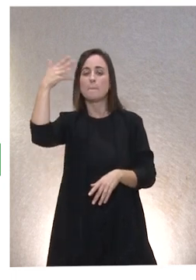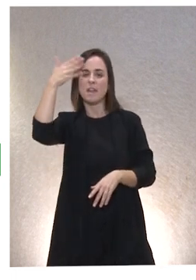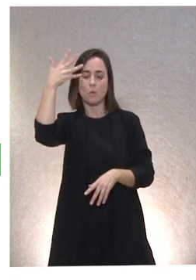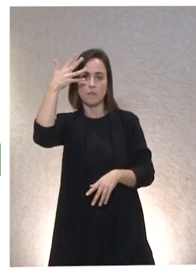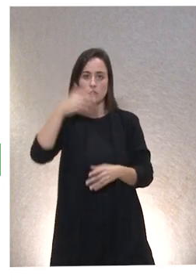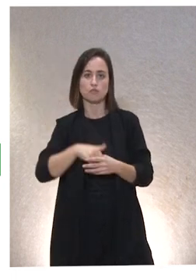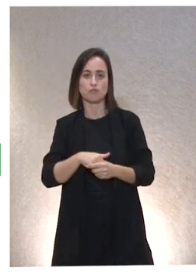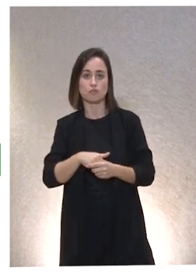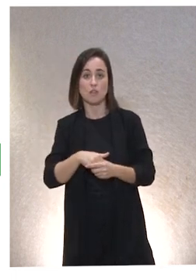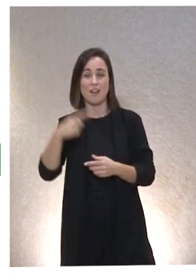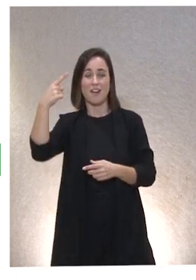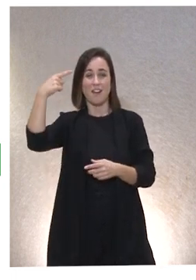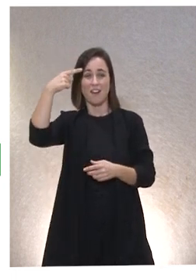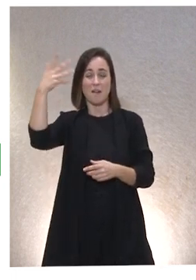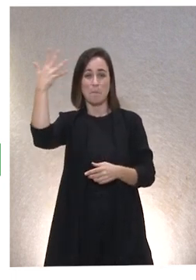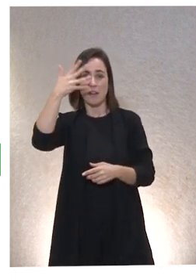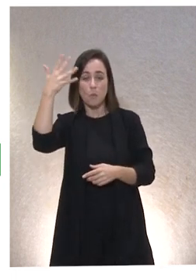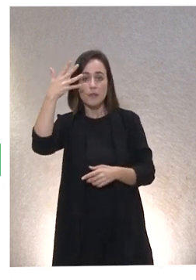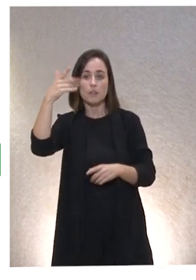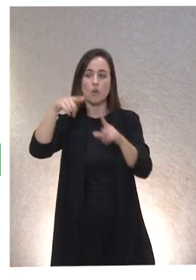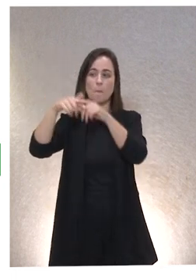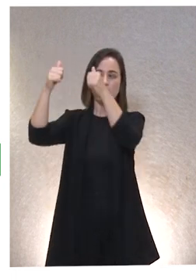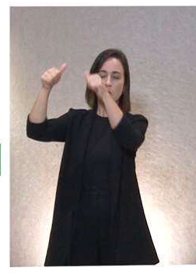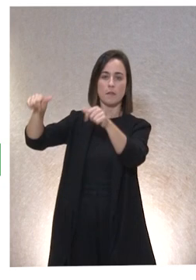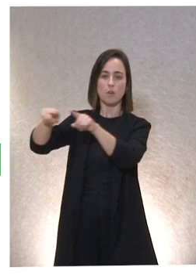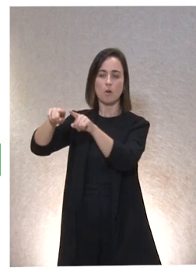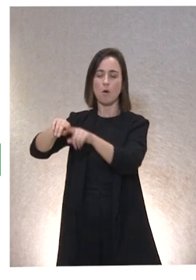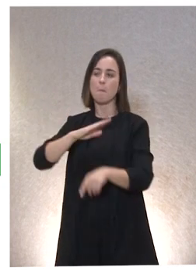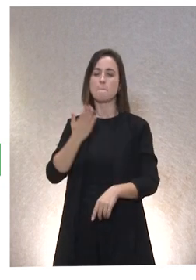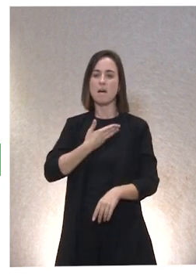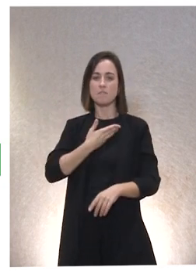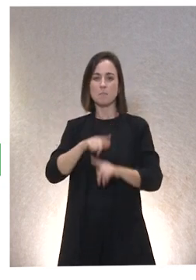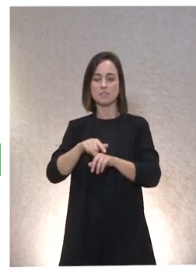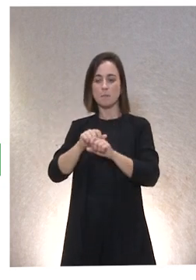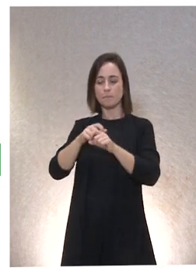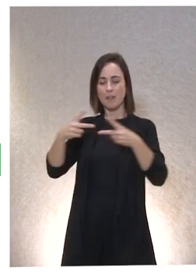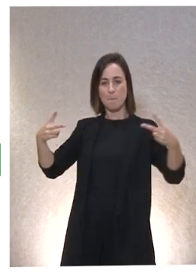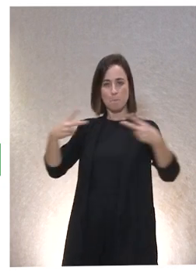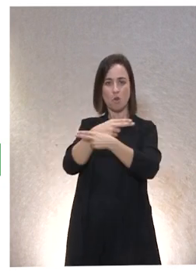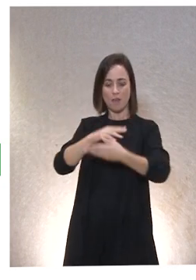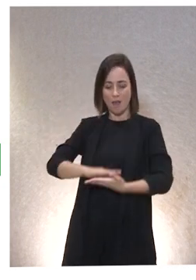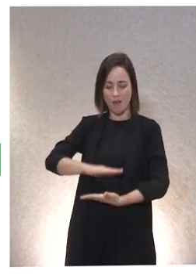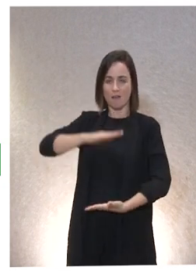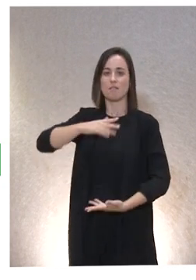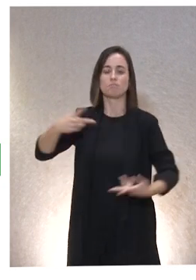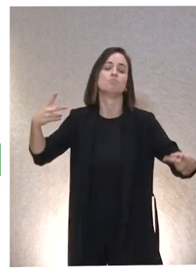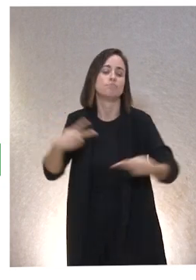En los prejuicios dañan muchísimo y bloquean crecimientos, etcétera. Y, por supuesto,